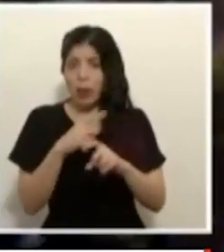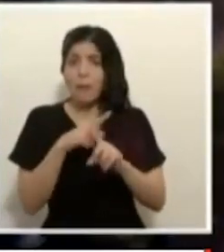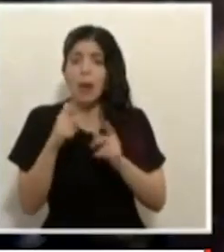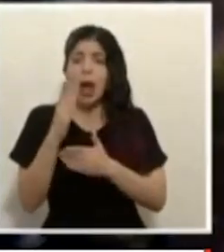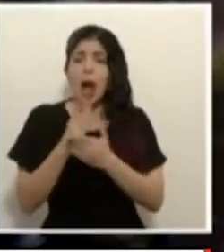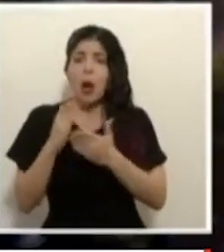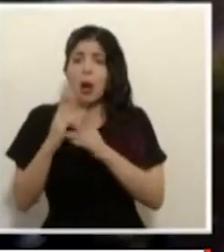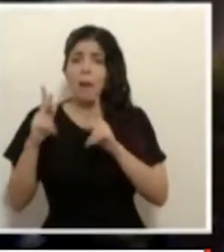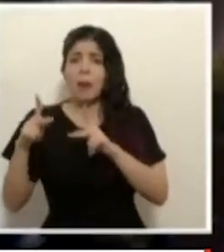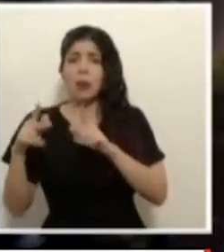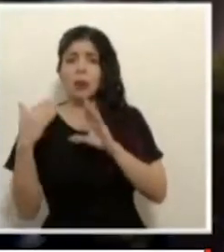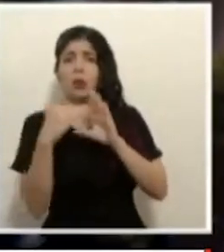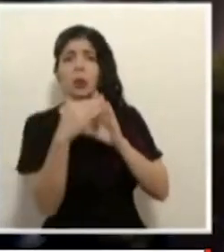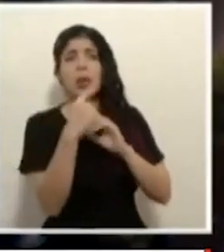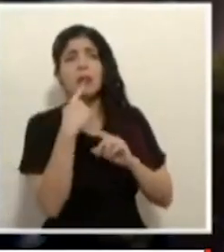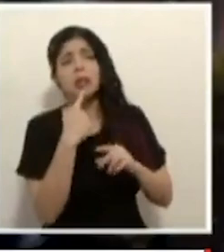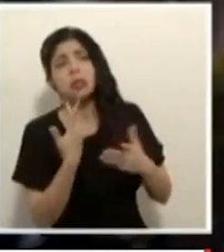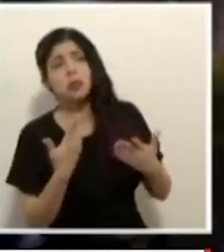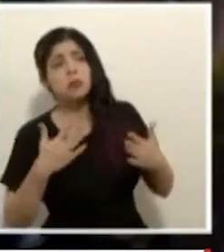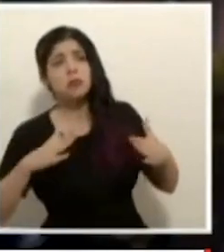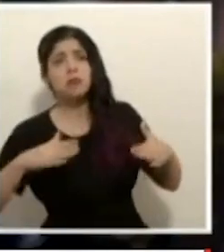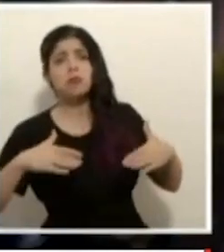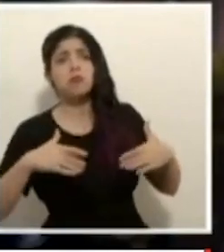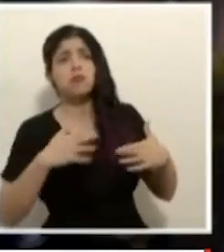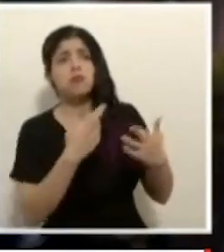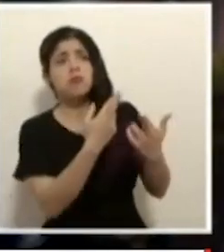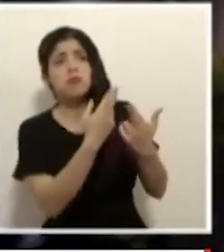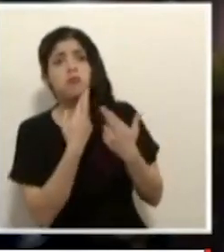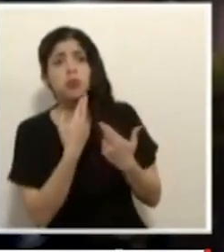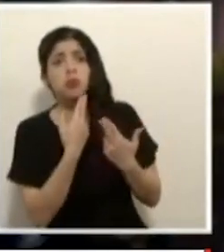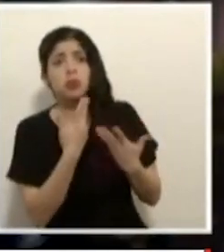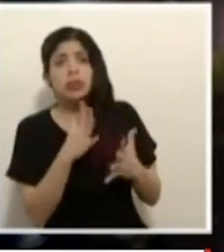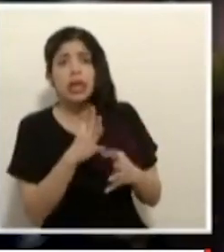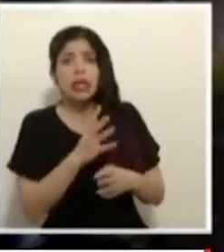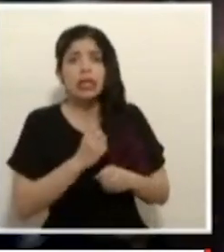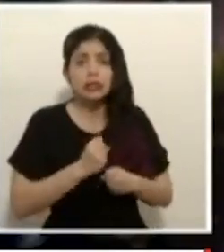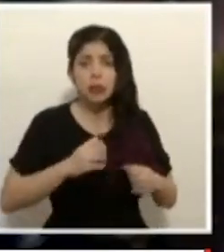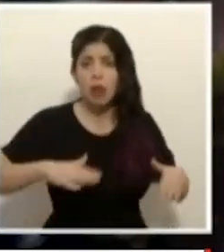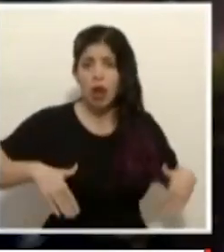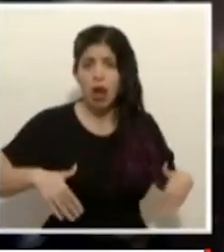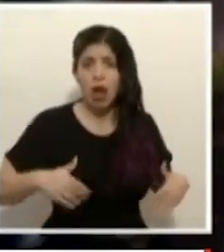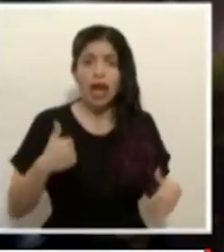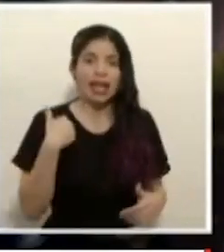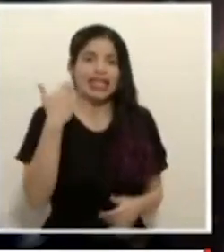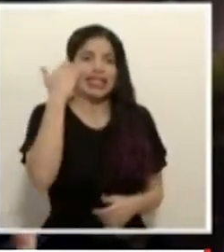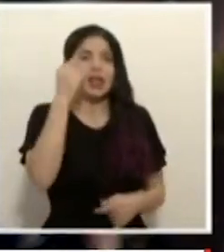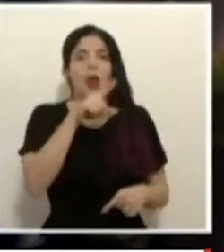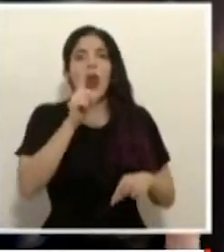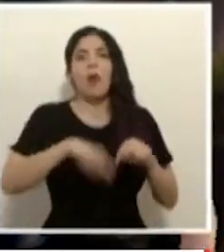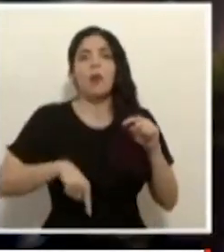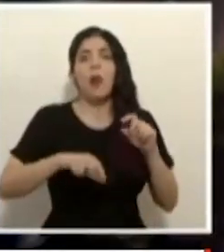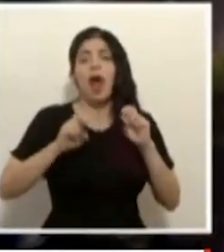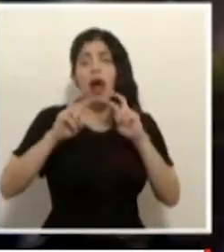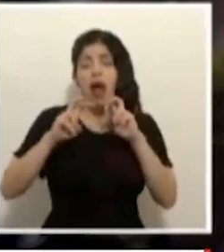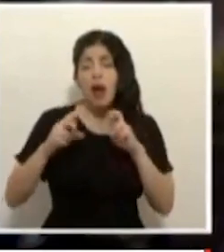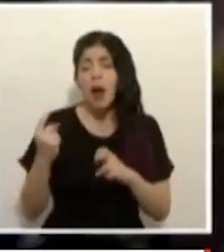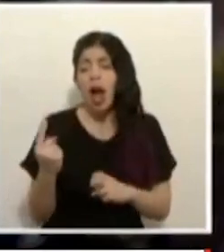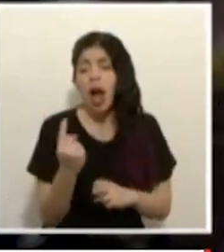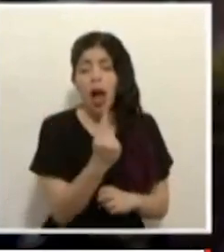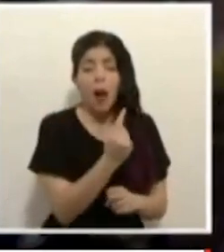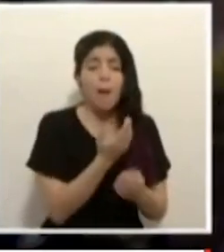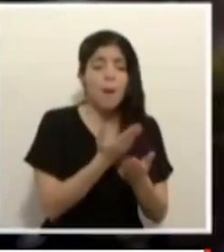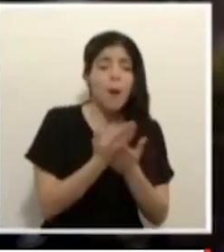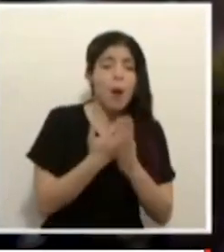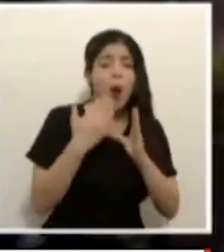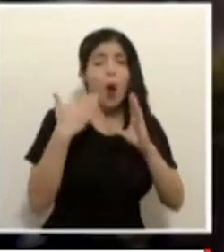casos indican que no han recibido acuse de recibo sabemos que también usted no puede poner a revisar todas las propuestas y todos los